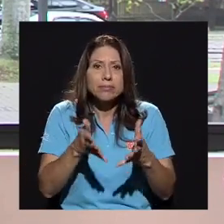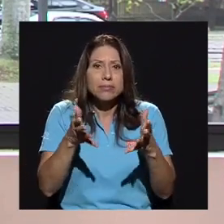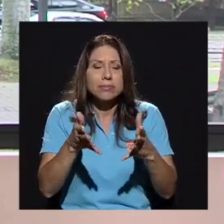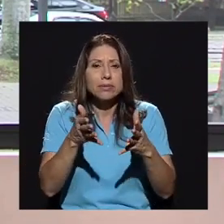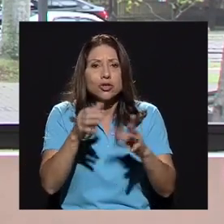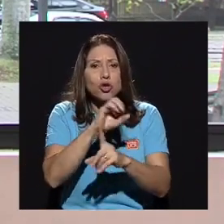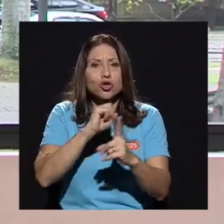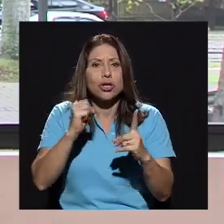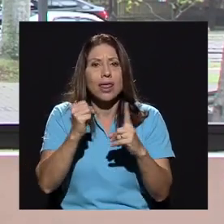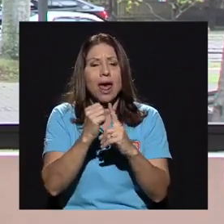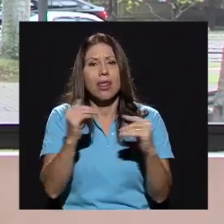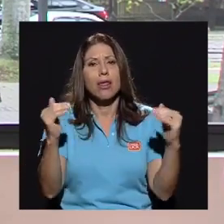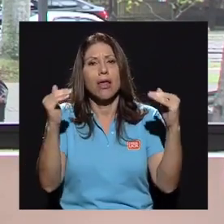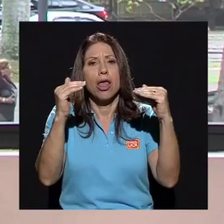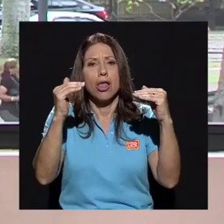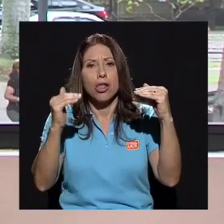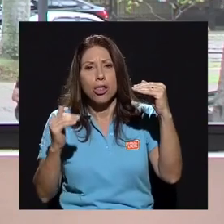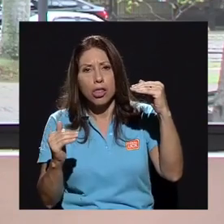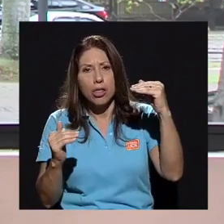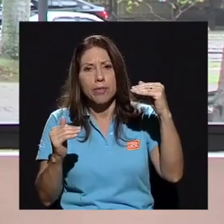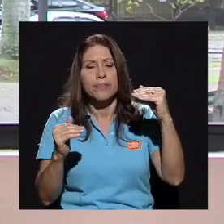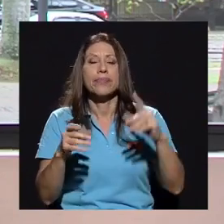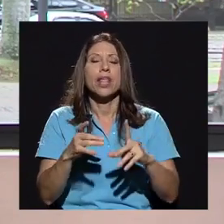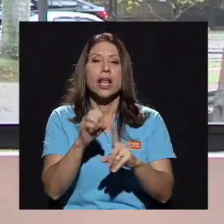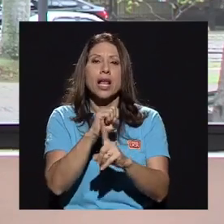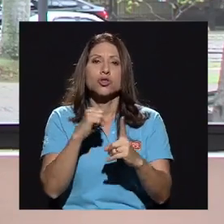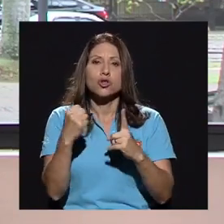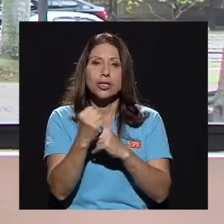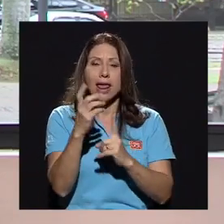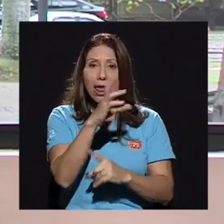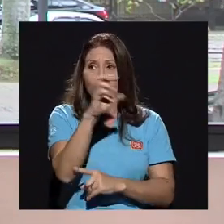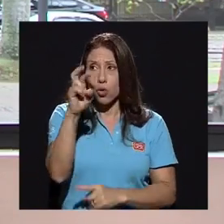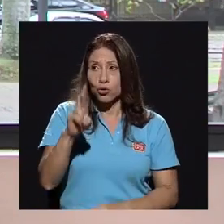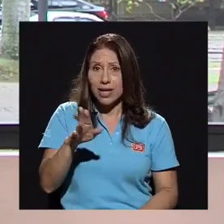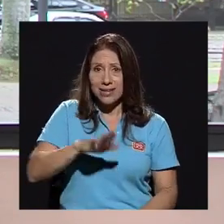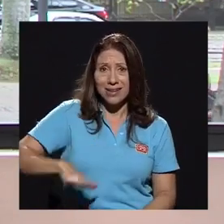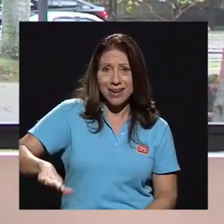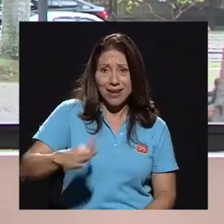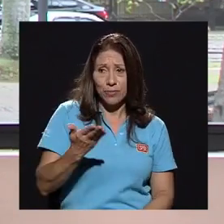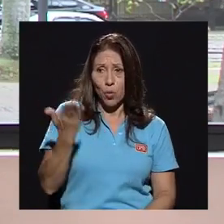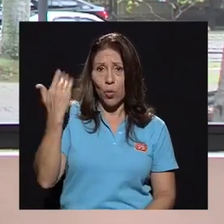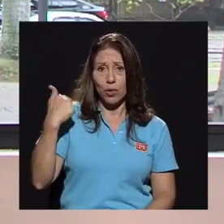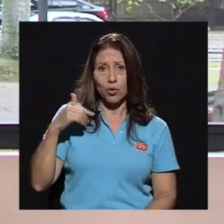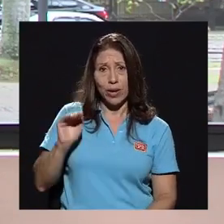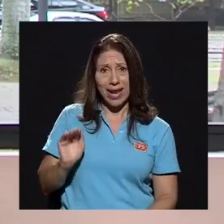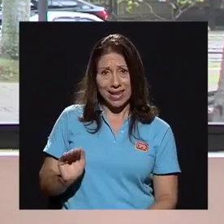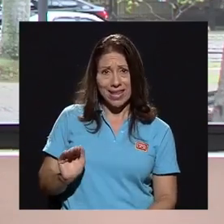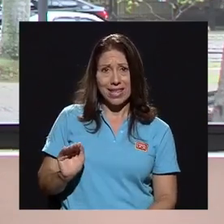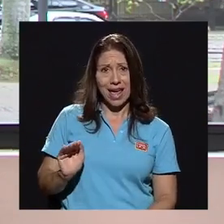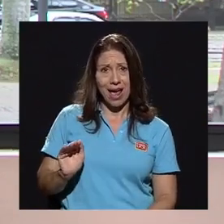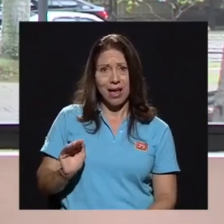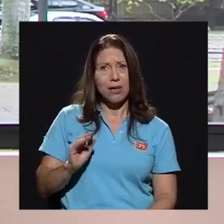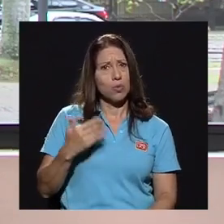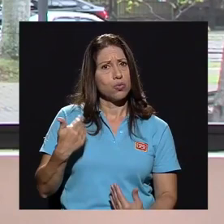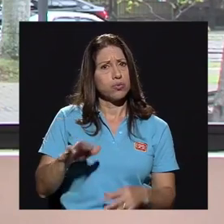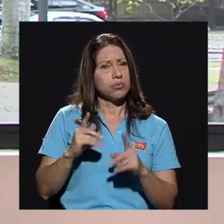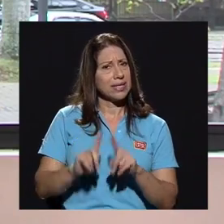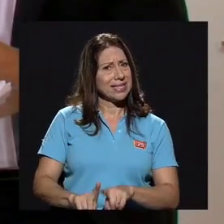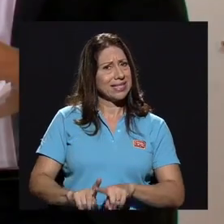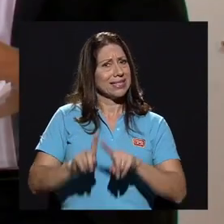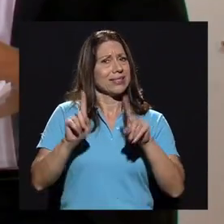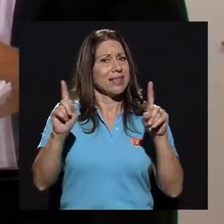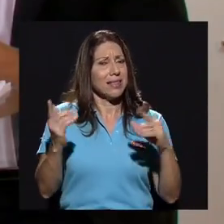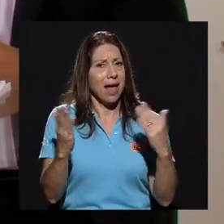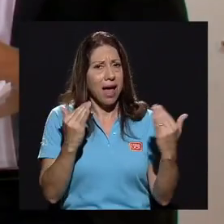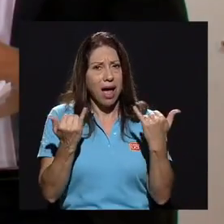una sociedad menos equitativa. La sociedad Costa Rica, cuando yo era niña, era bastante distinta